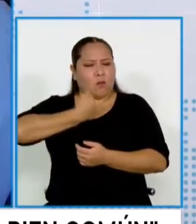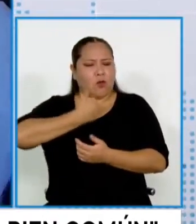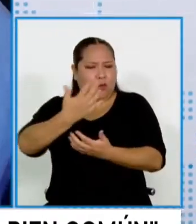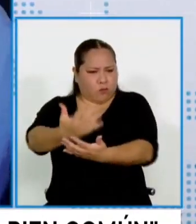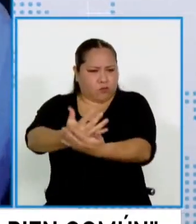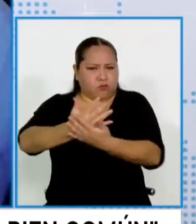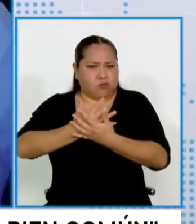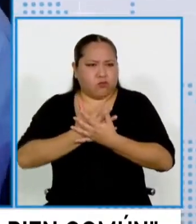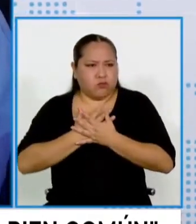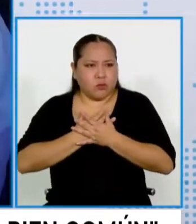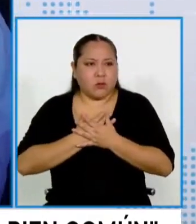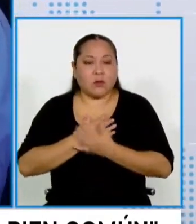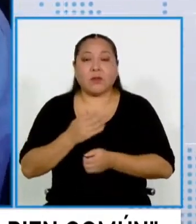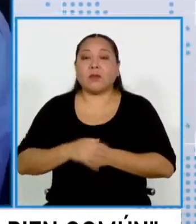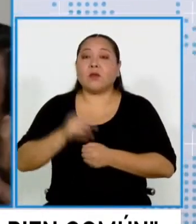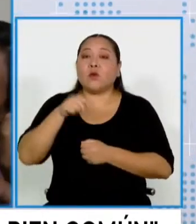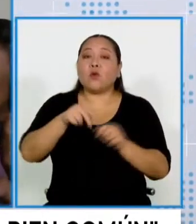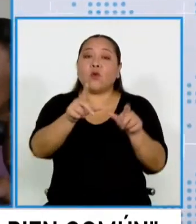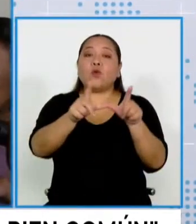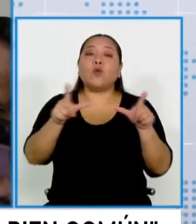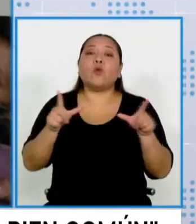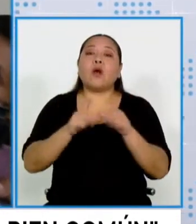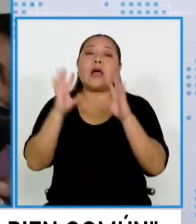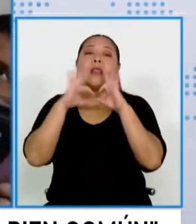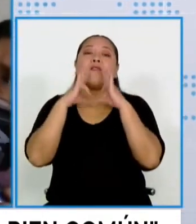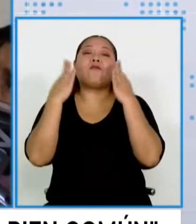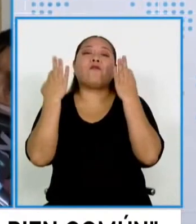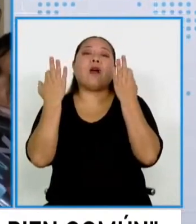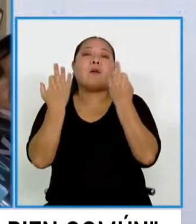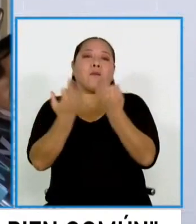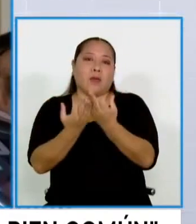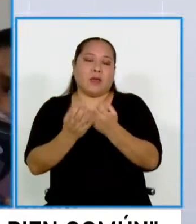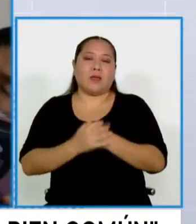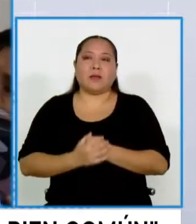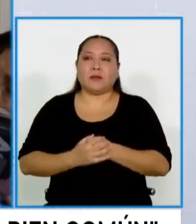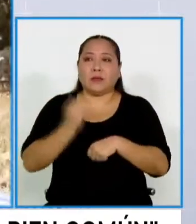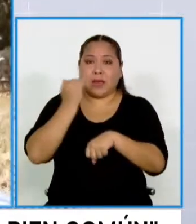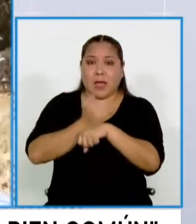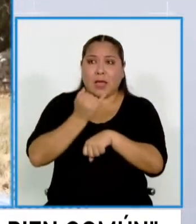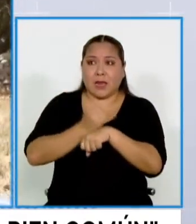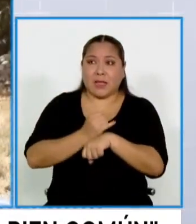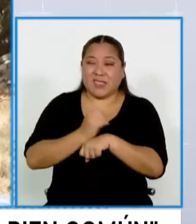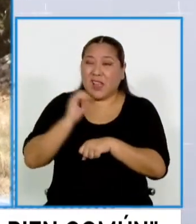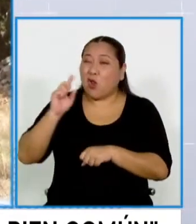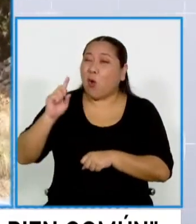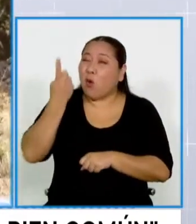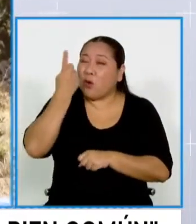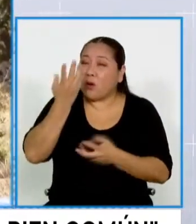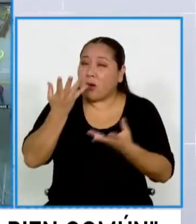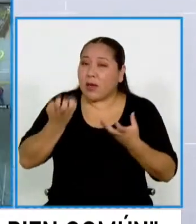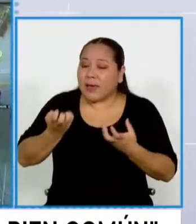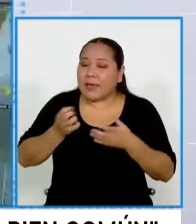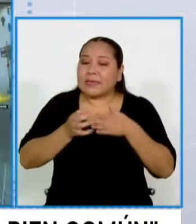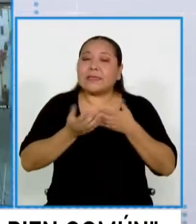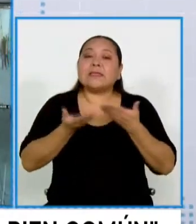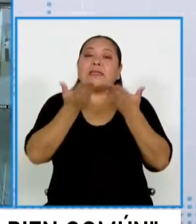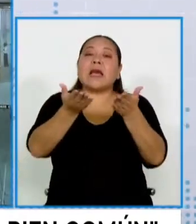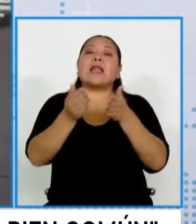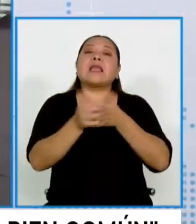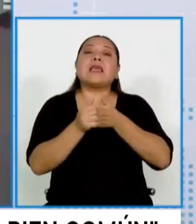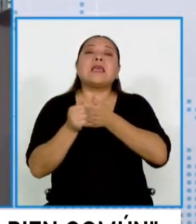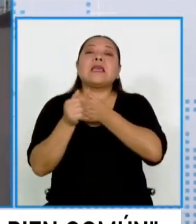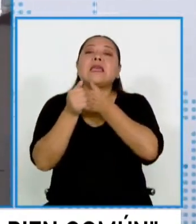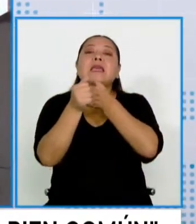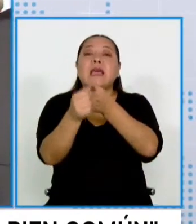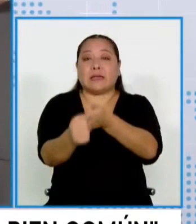es decir, un ambiente de familia. La iglesia lo único que quiere es dar orientaciones